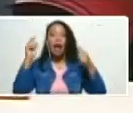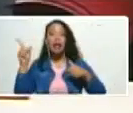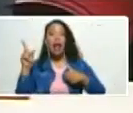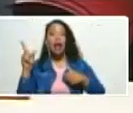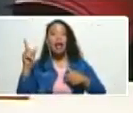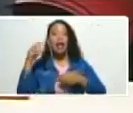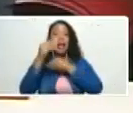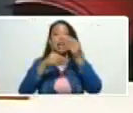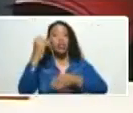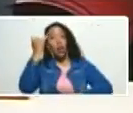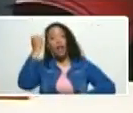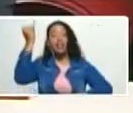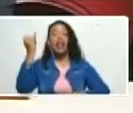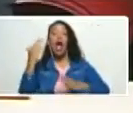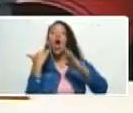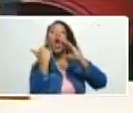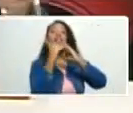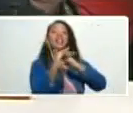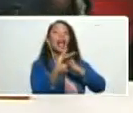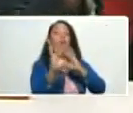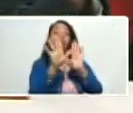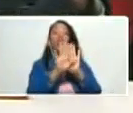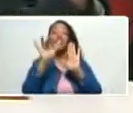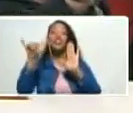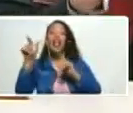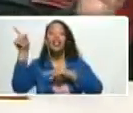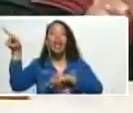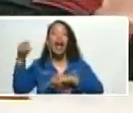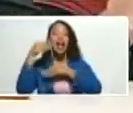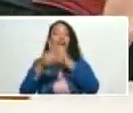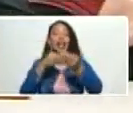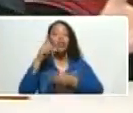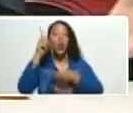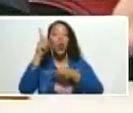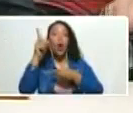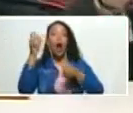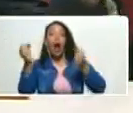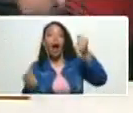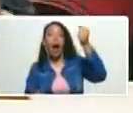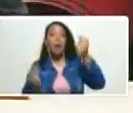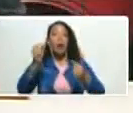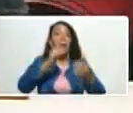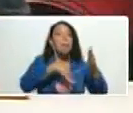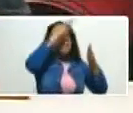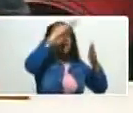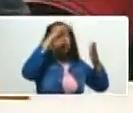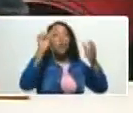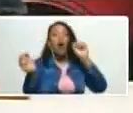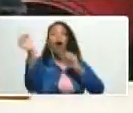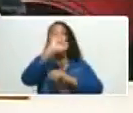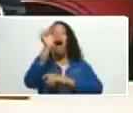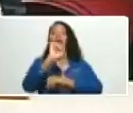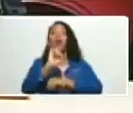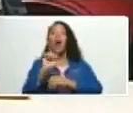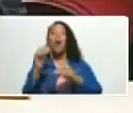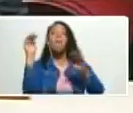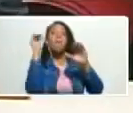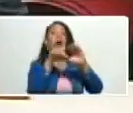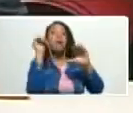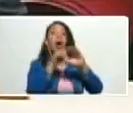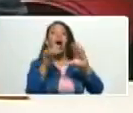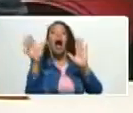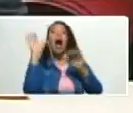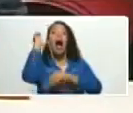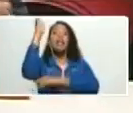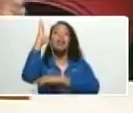buzón constituyente el buzón constituyente era un camión que lo pintamos y le pusimos buzón de la asamblea nacional constituyente